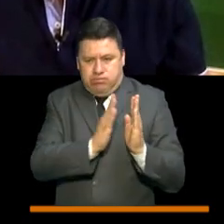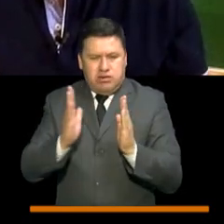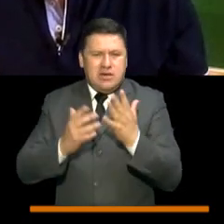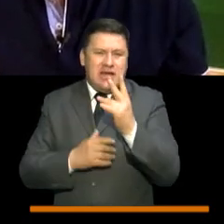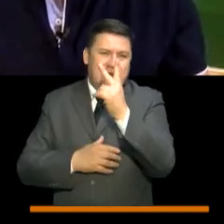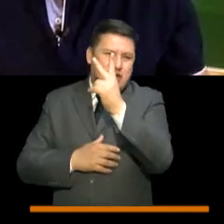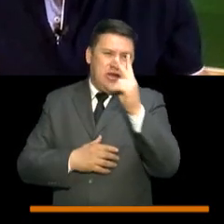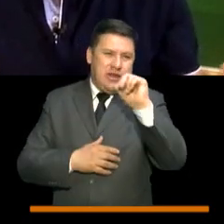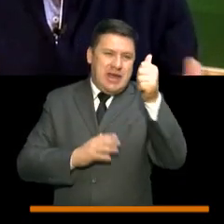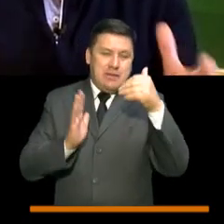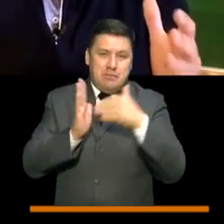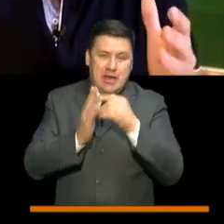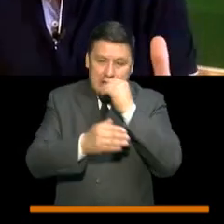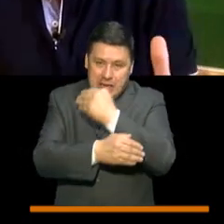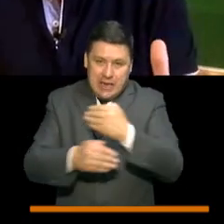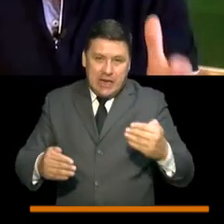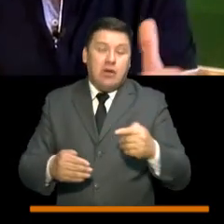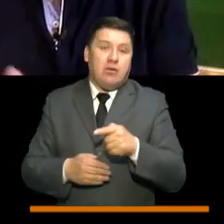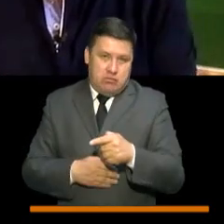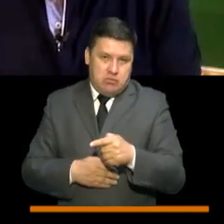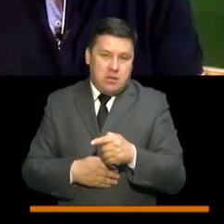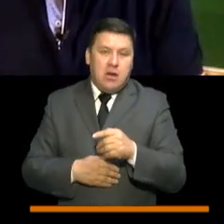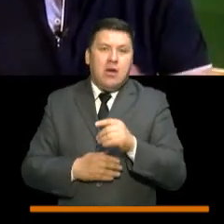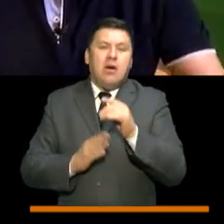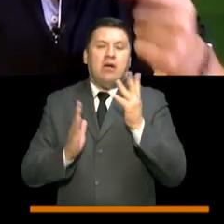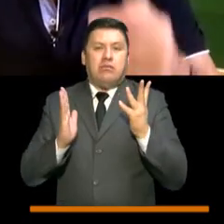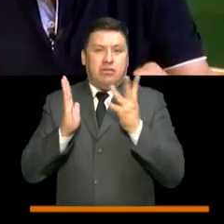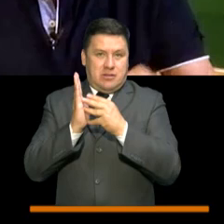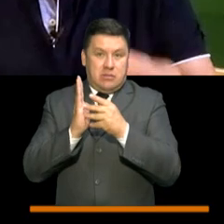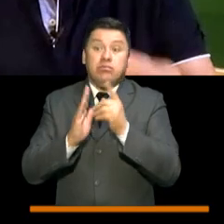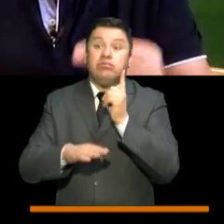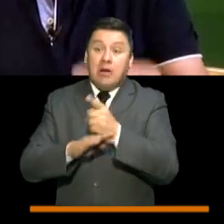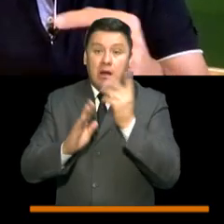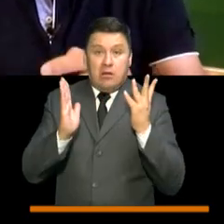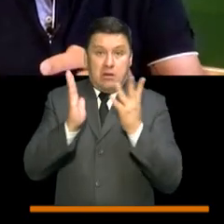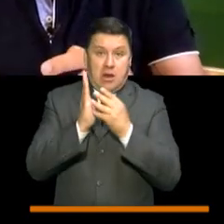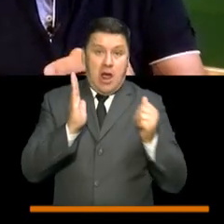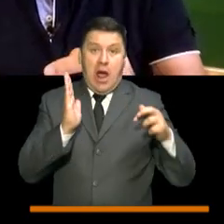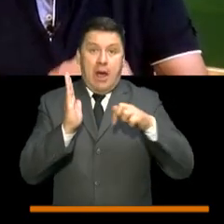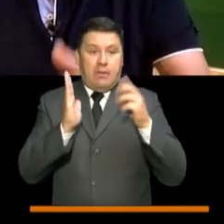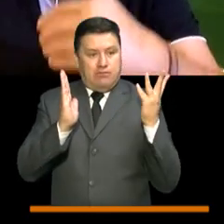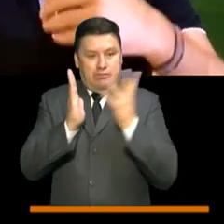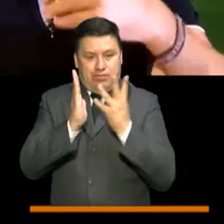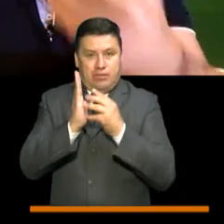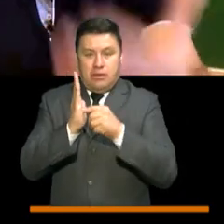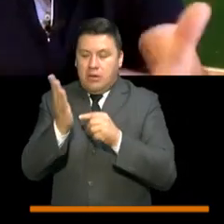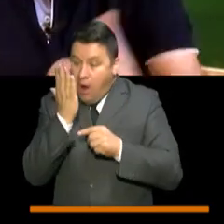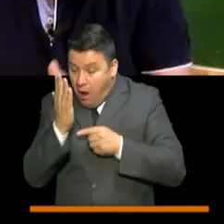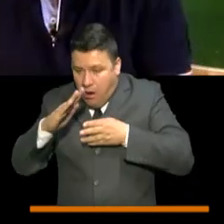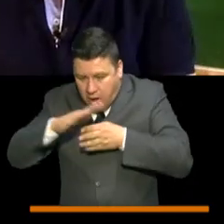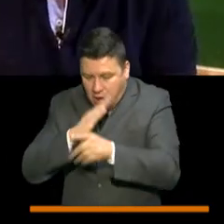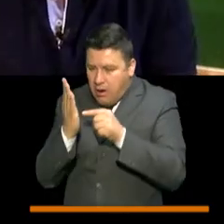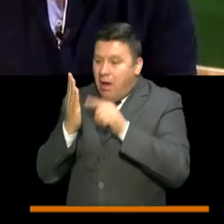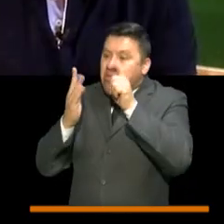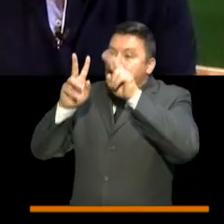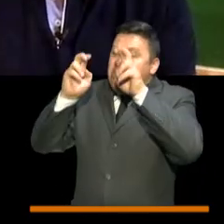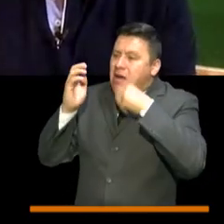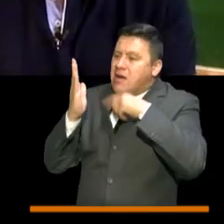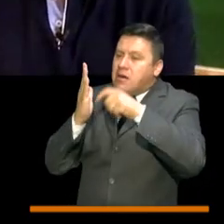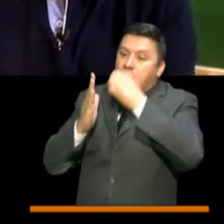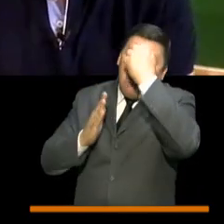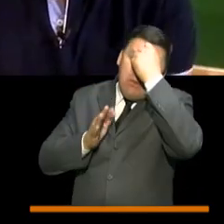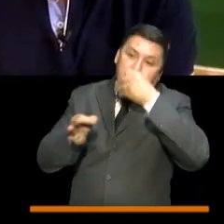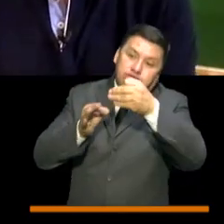210 mil niños bajen el app, Corona App, y desde ahí puedan acceder al material que ha